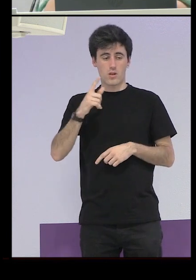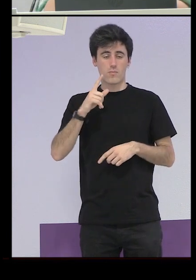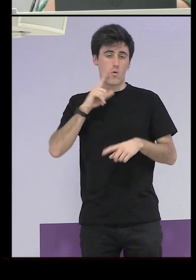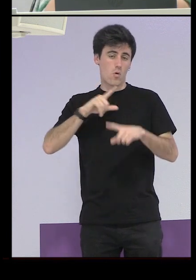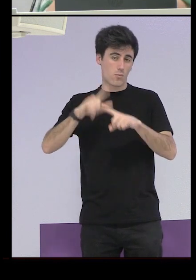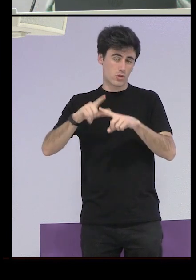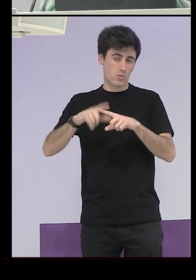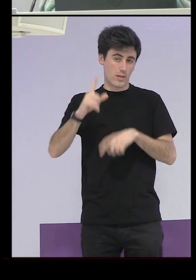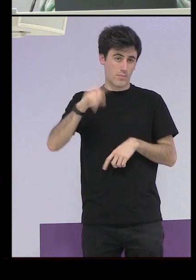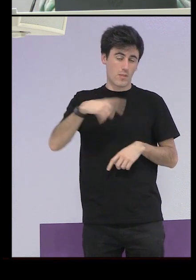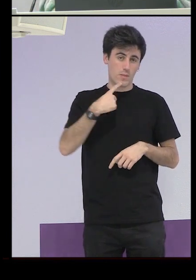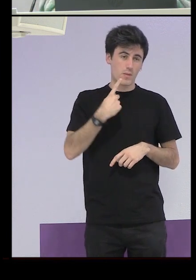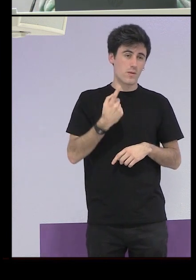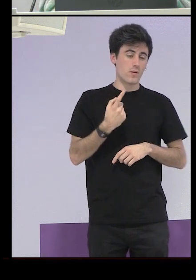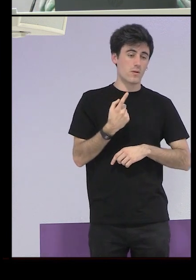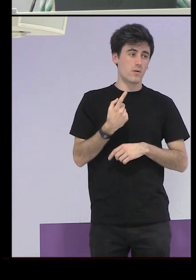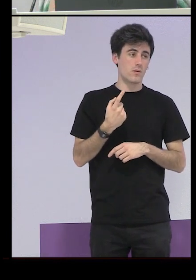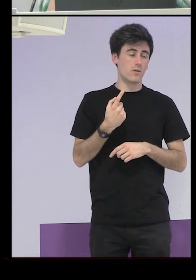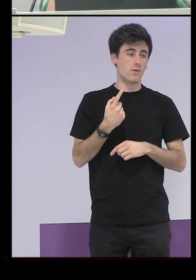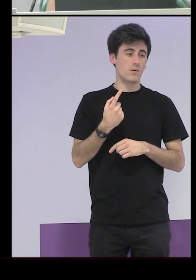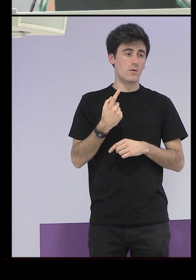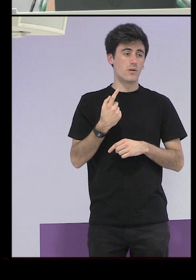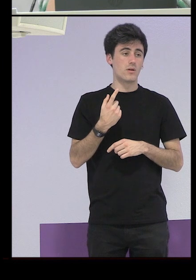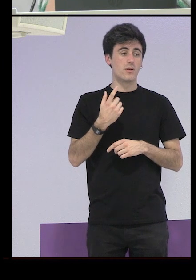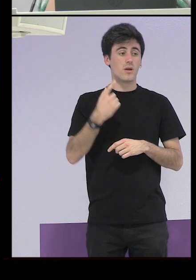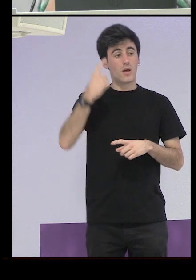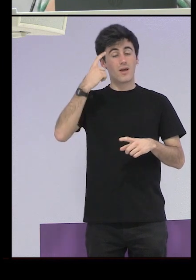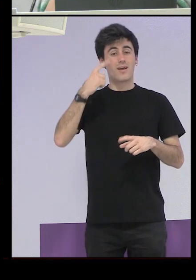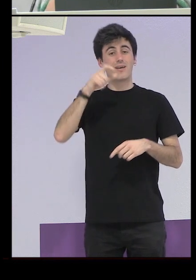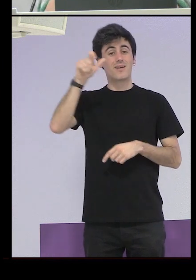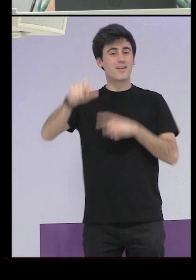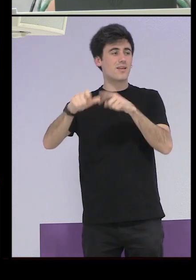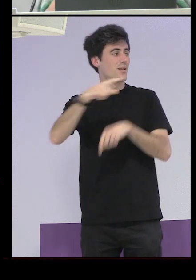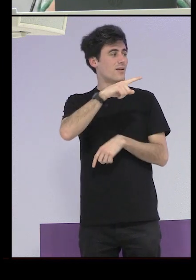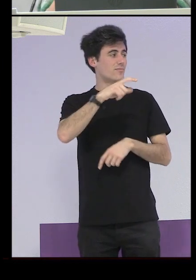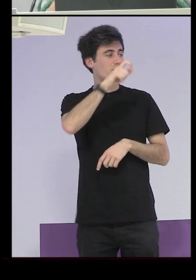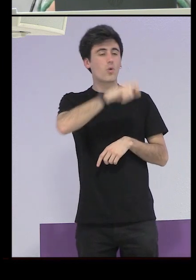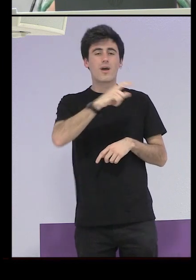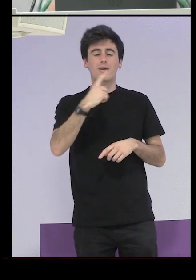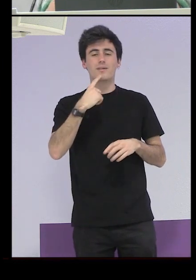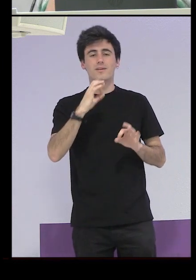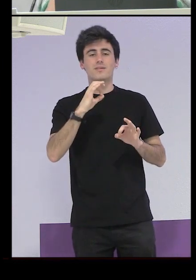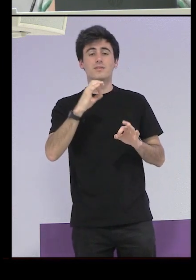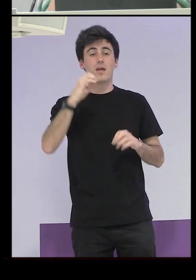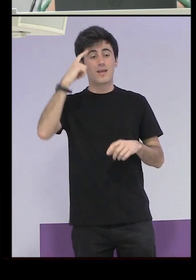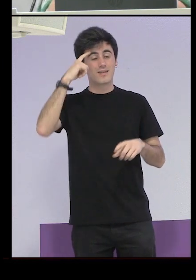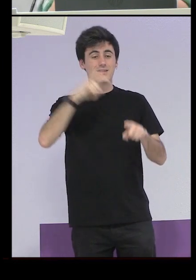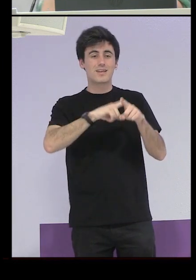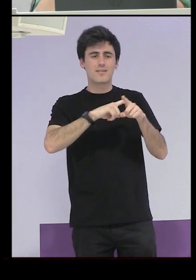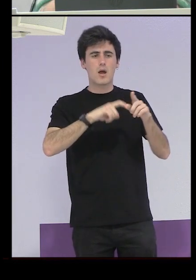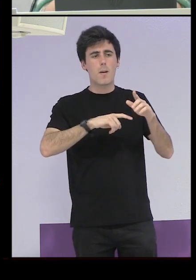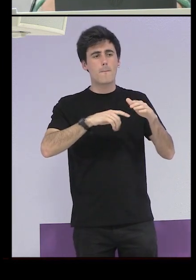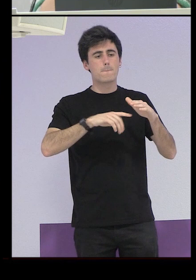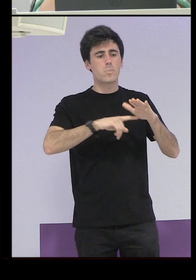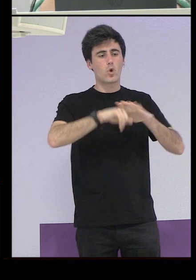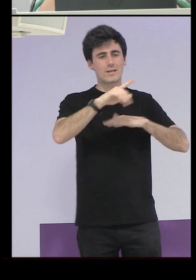y Guillermo Renduel es un psiquiatra progresista que trabajaba en el centro de Cien Pozuelos en Madrid y